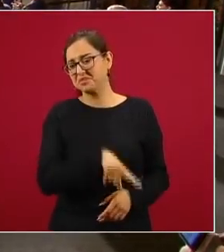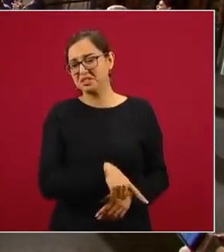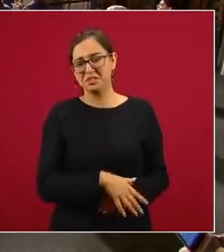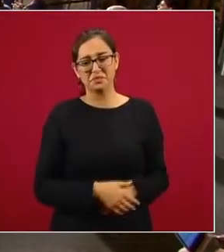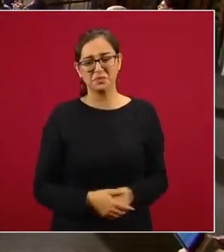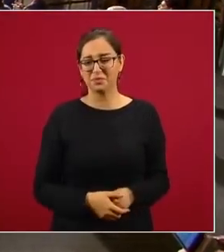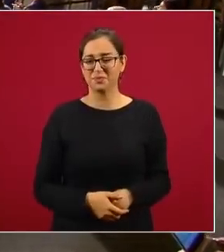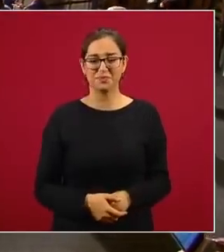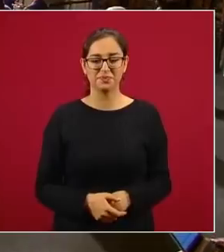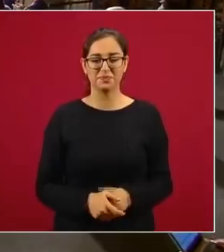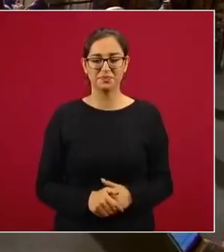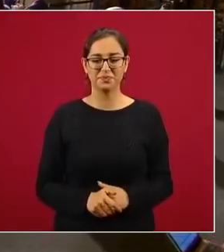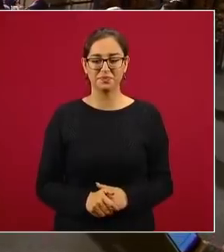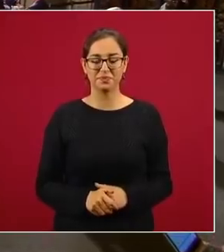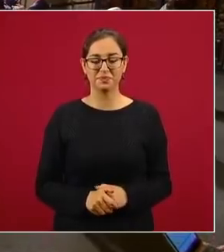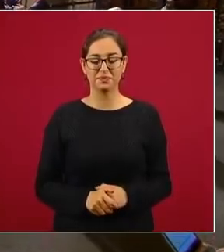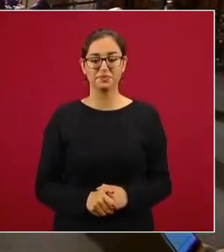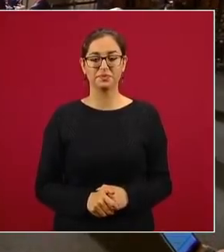mismo que había antes.